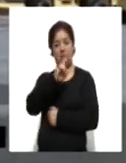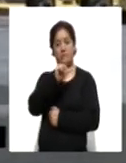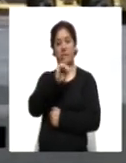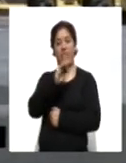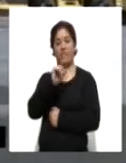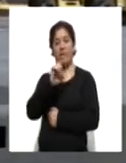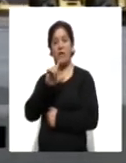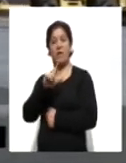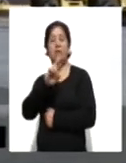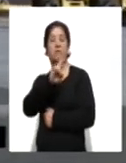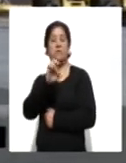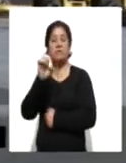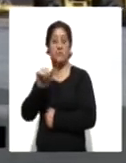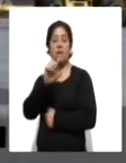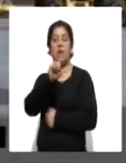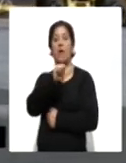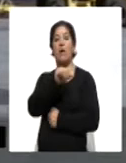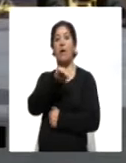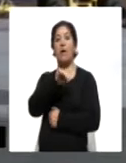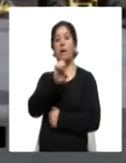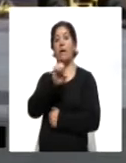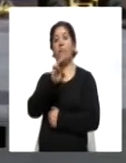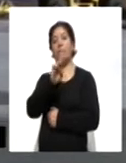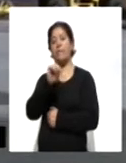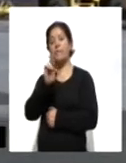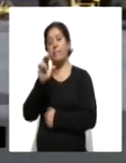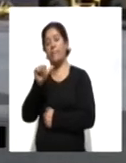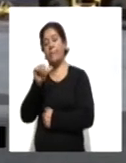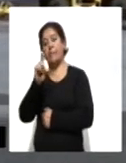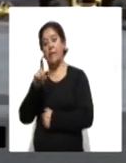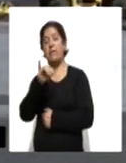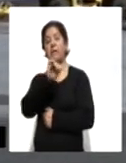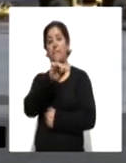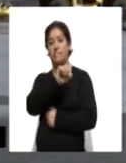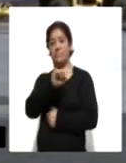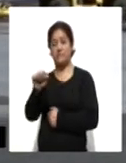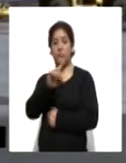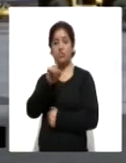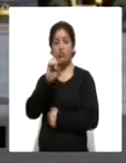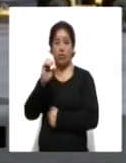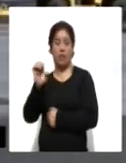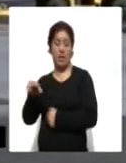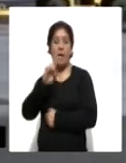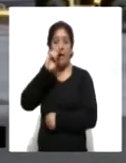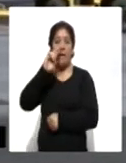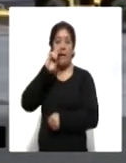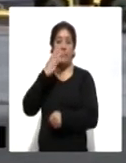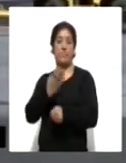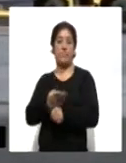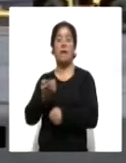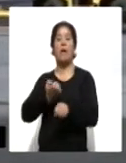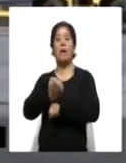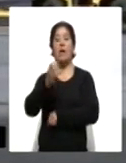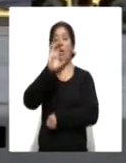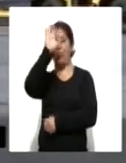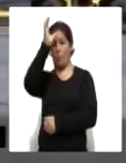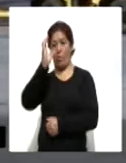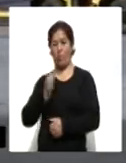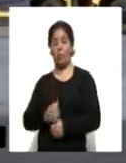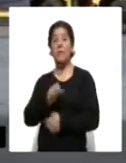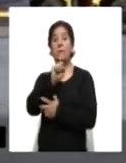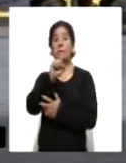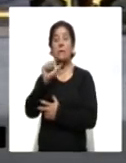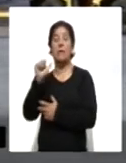Relaciones Exteriores, Marcelo Ebrard, Zoe Robledo del IMSS y representantes del estado de Coahuila. De acuerdo a la Secretaría de Salud, se